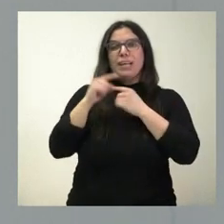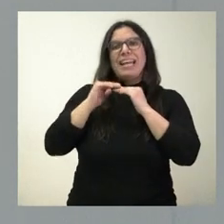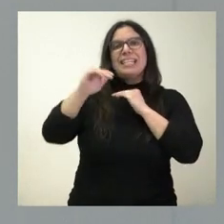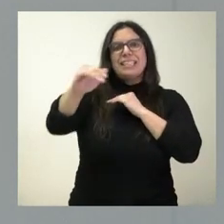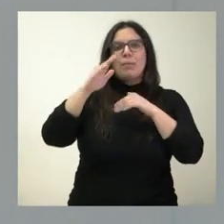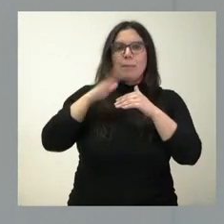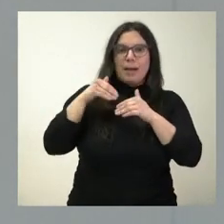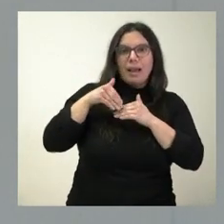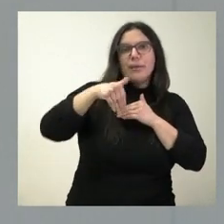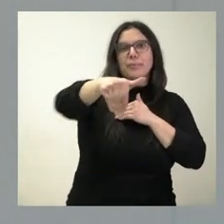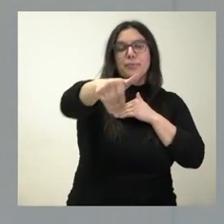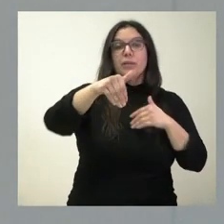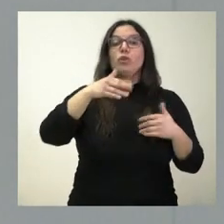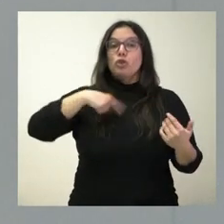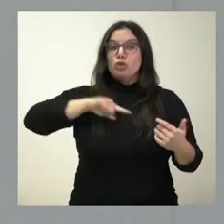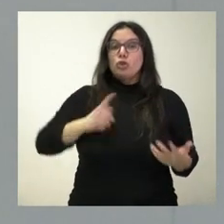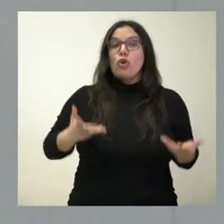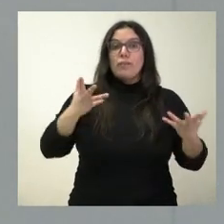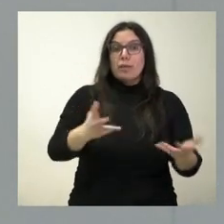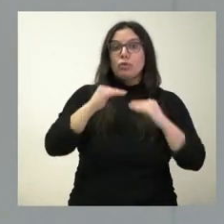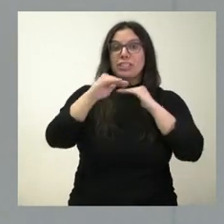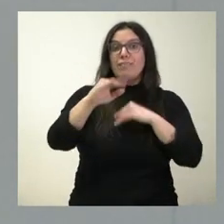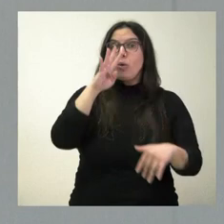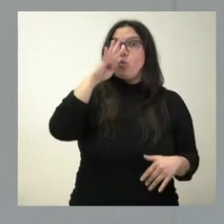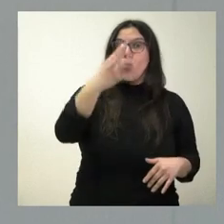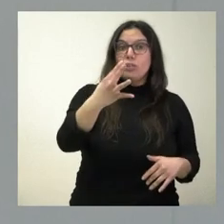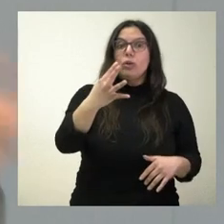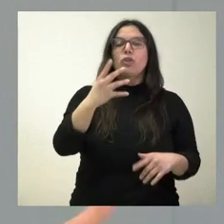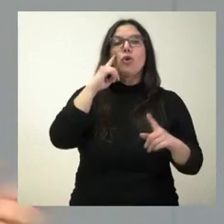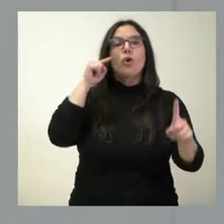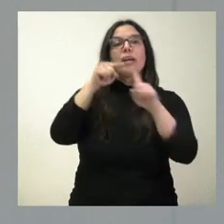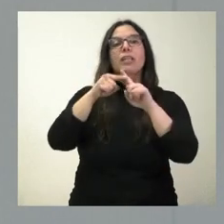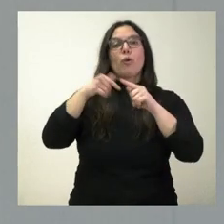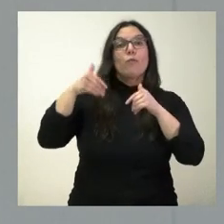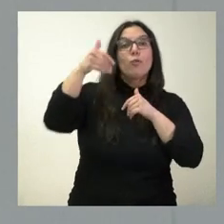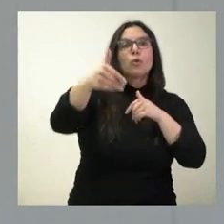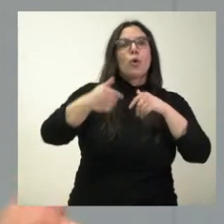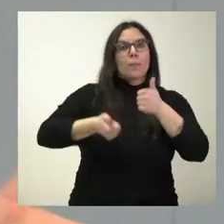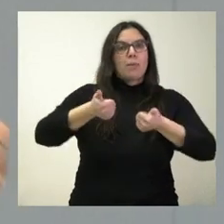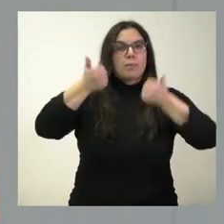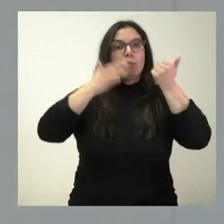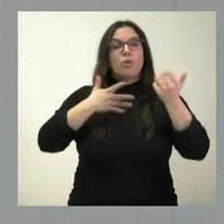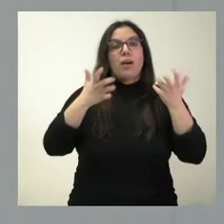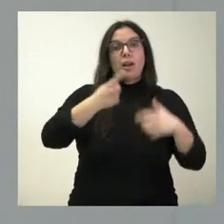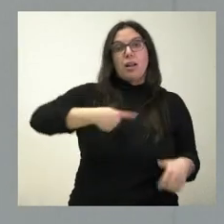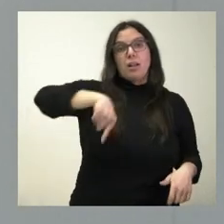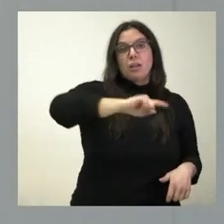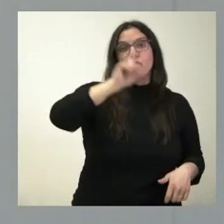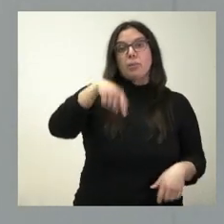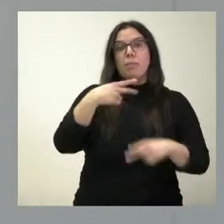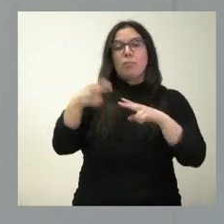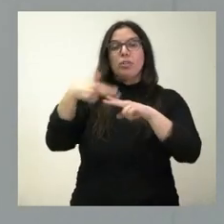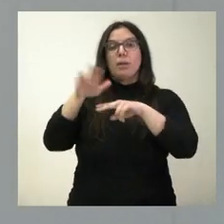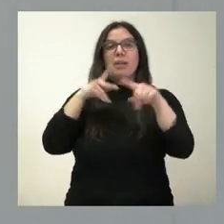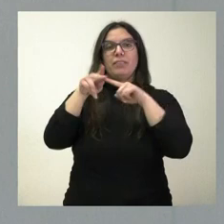cuatro años de estabilidad con la idea de que se pueda ir avanzando hacia el futuro, que pueda beneficiar a estas personas y que pueda beneficiar como política de lucha